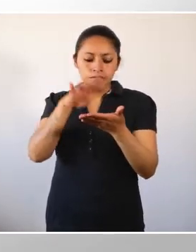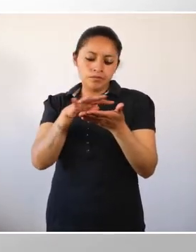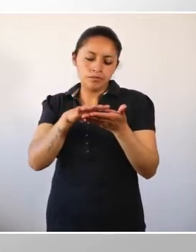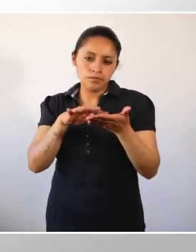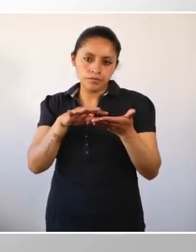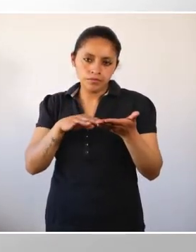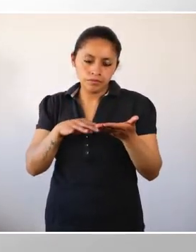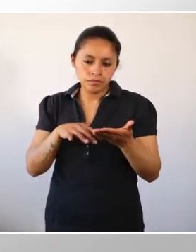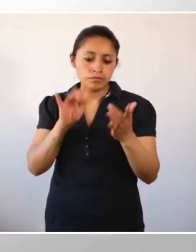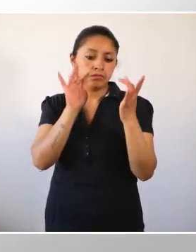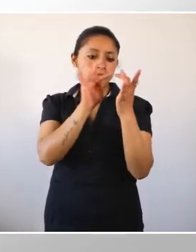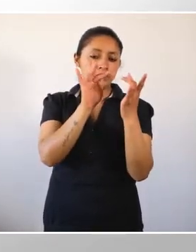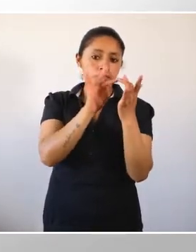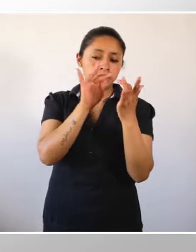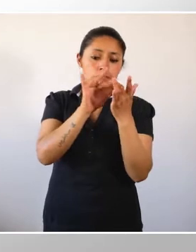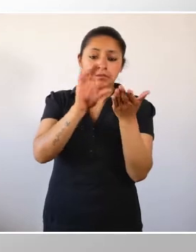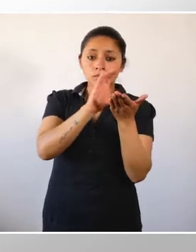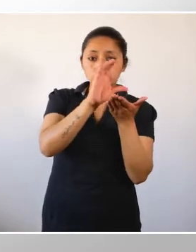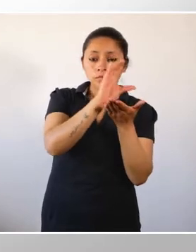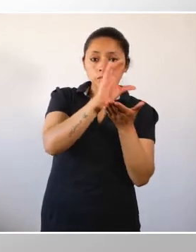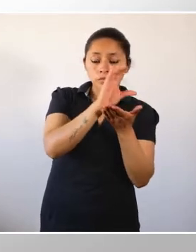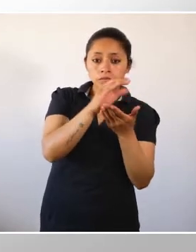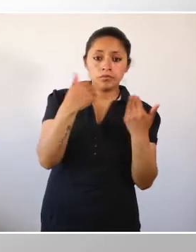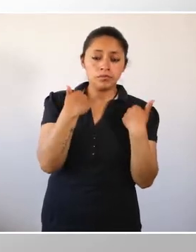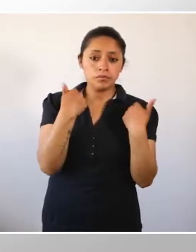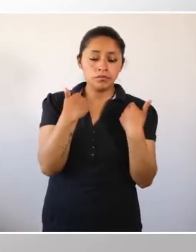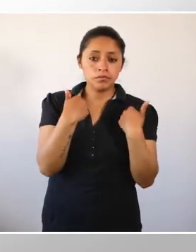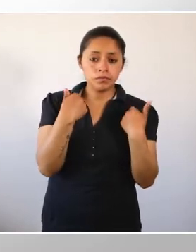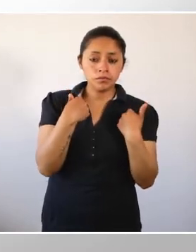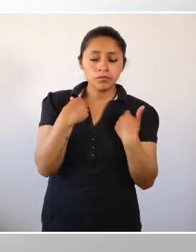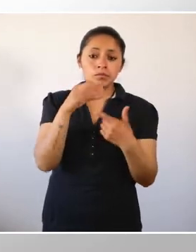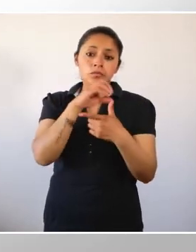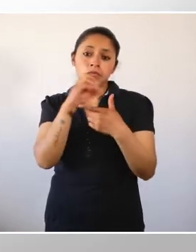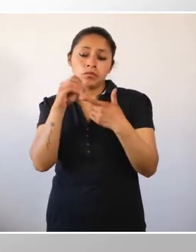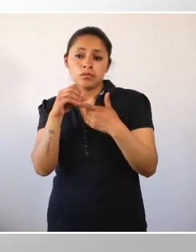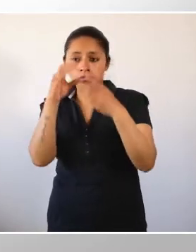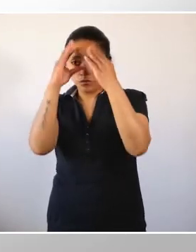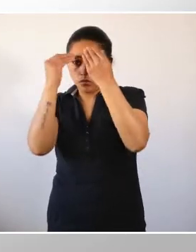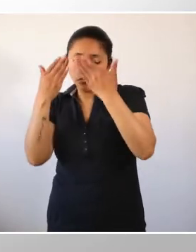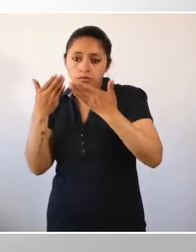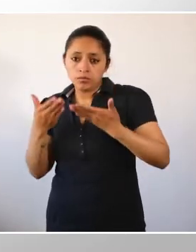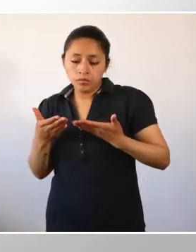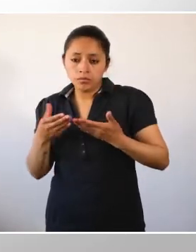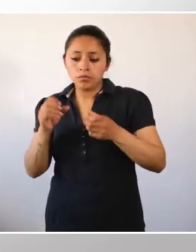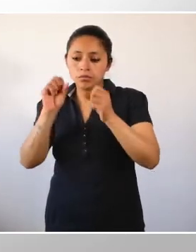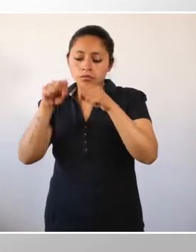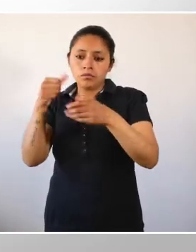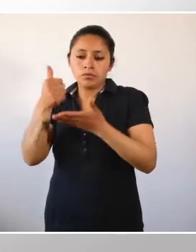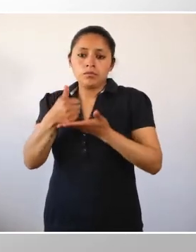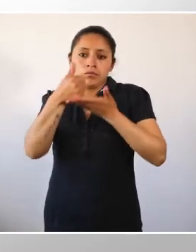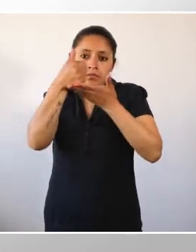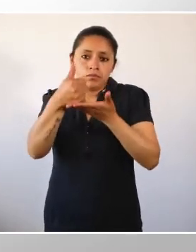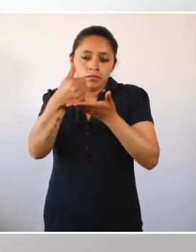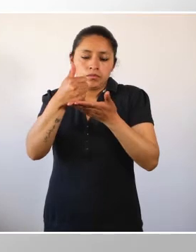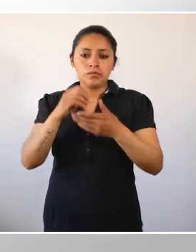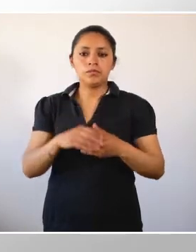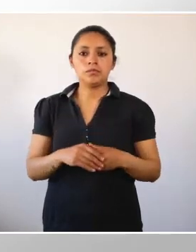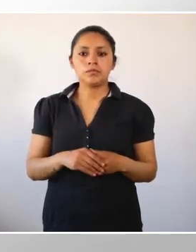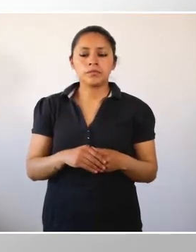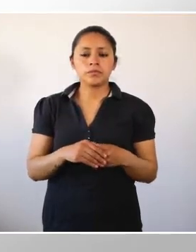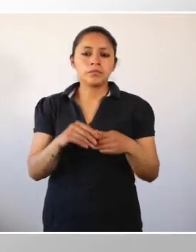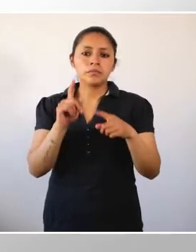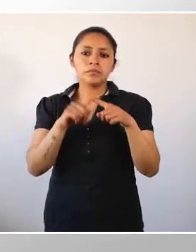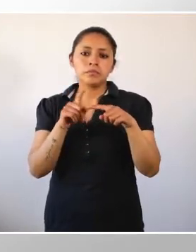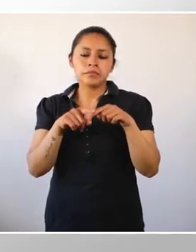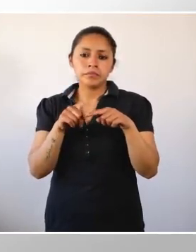sigan estudiando. Contáctate con la dirección de la unidad educativa donde estudia o con sus profesores para poderles ayudar.